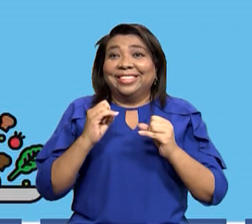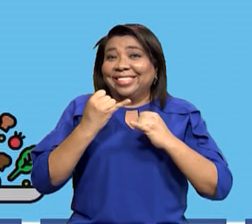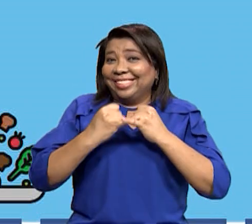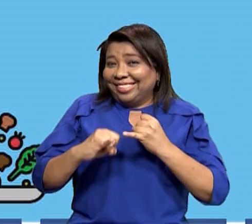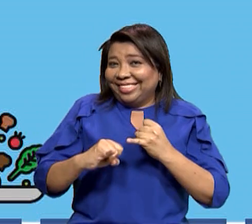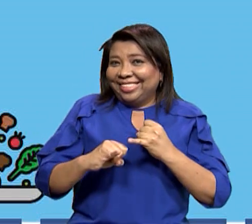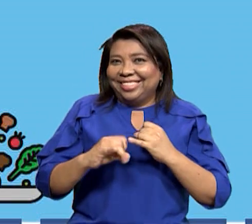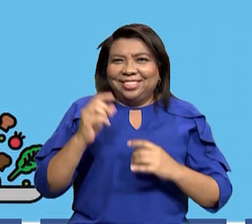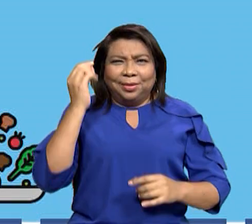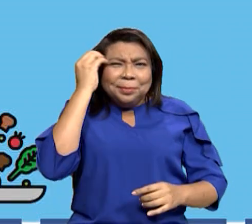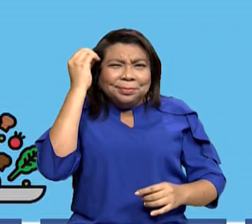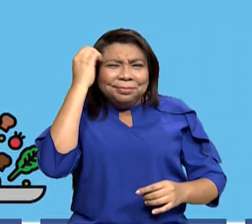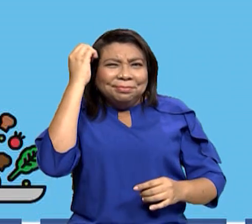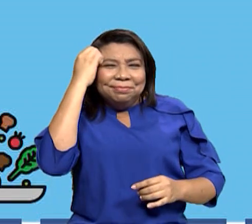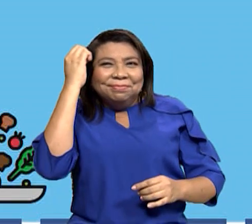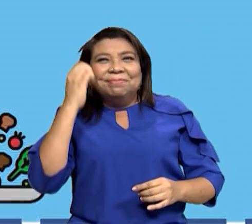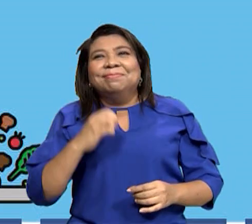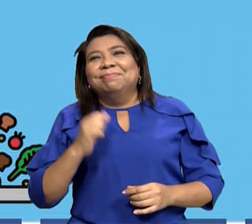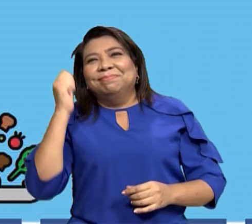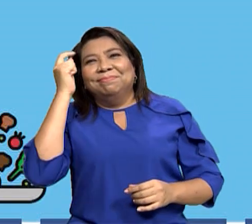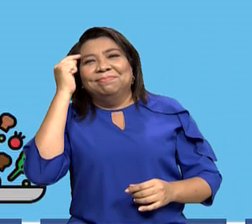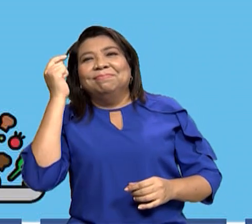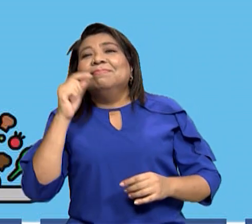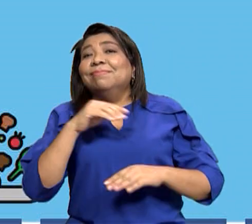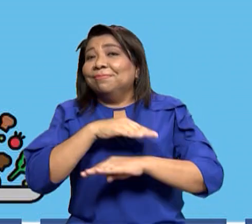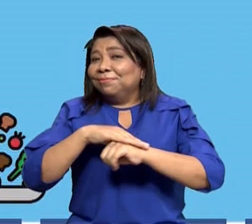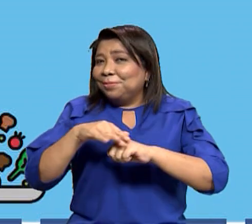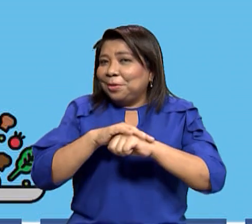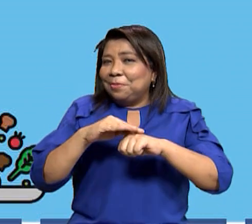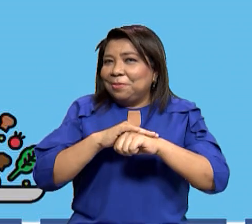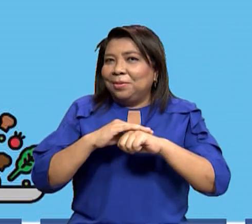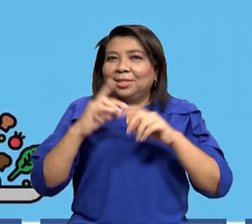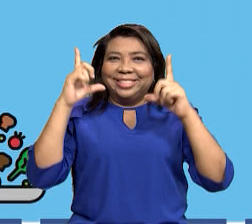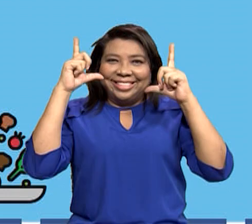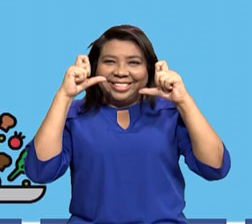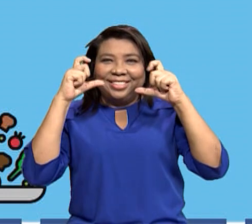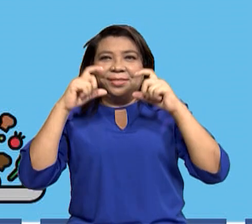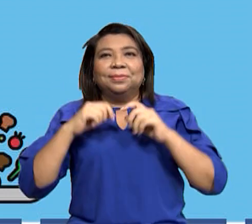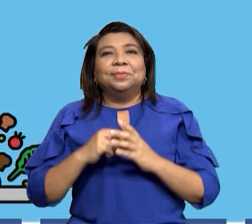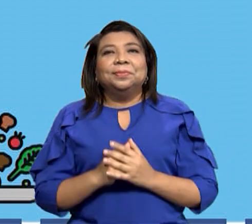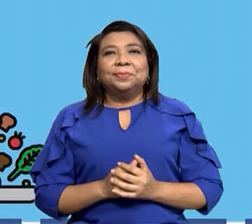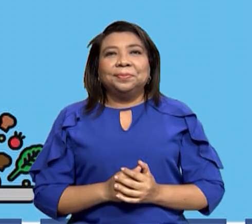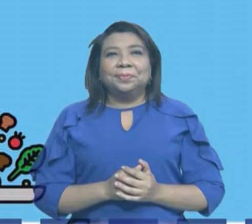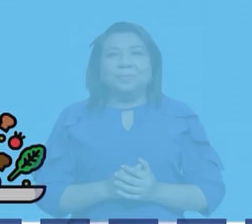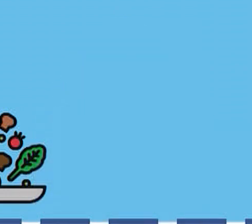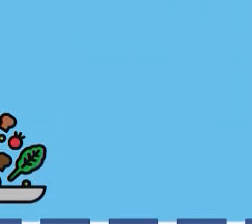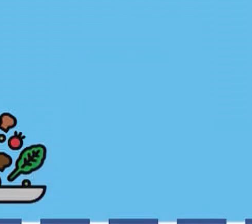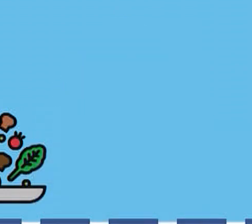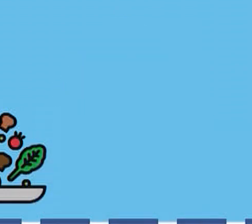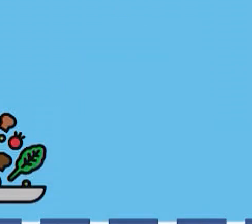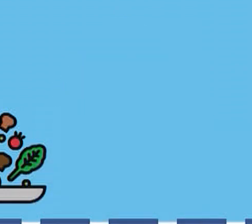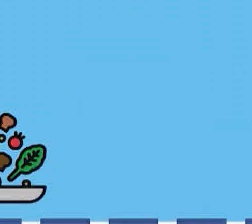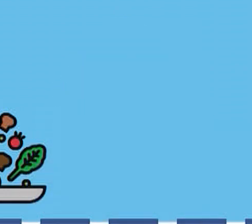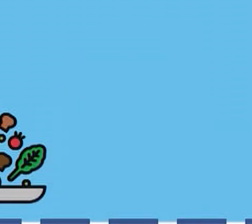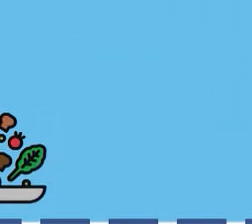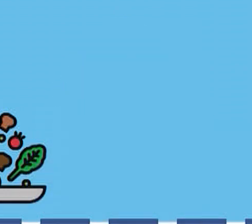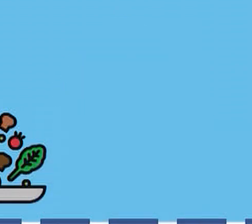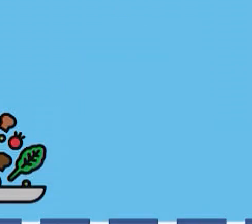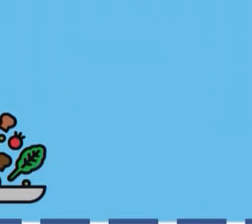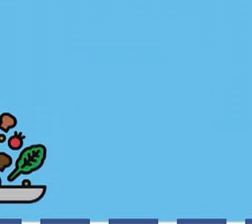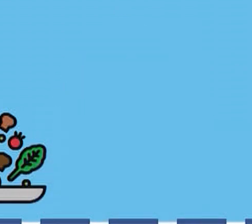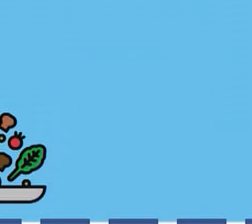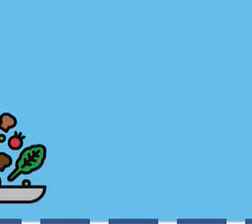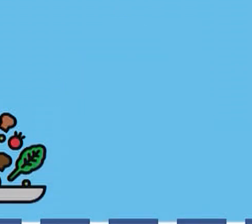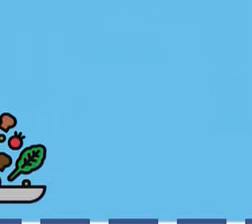Del día de hoy Aquí les vas a tomar Una captura De pantalla También si quieres Puedes hacer Tu propio laberinto En casa Recuerda que puedes